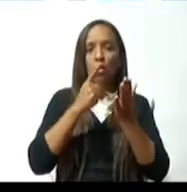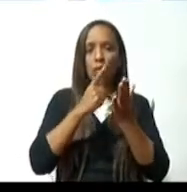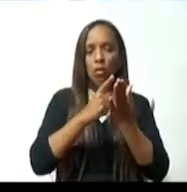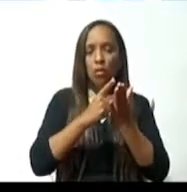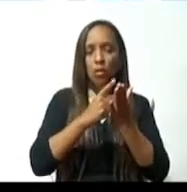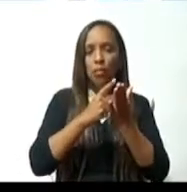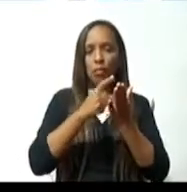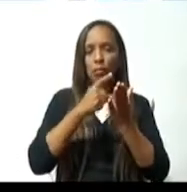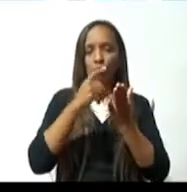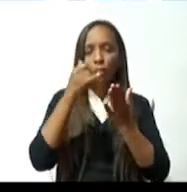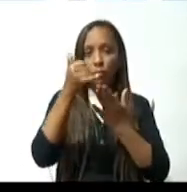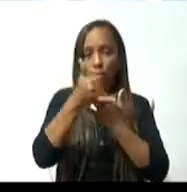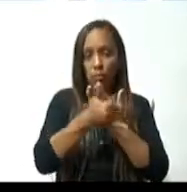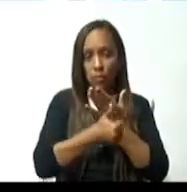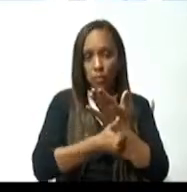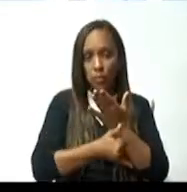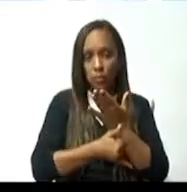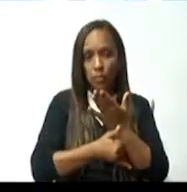correctivo o complementario,